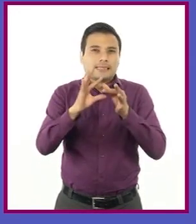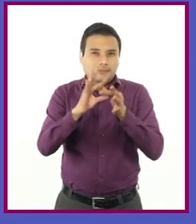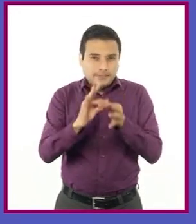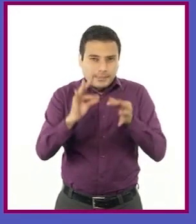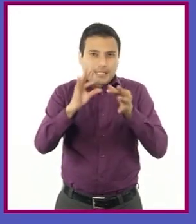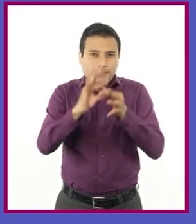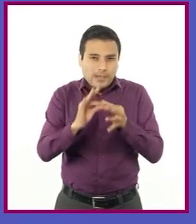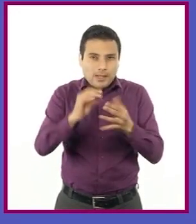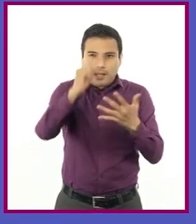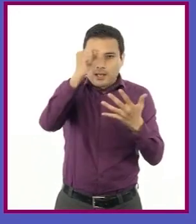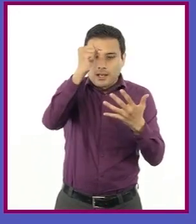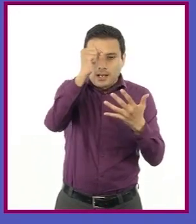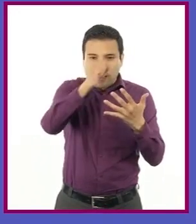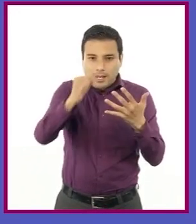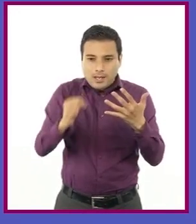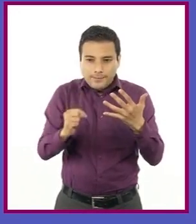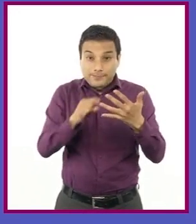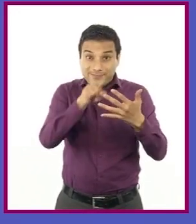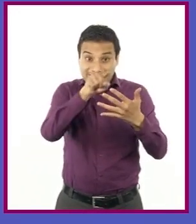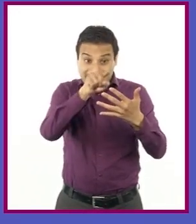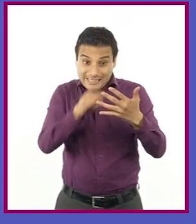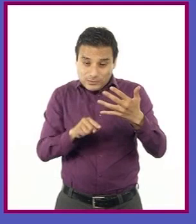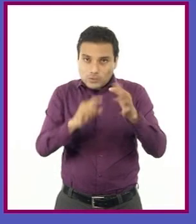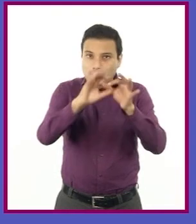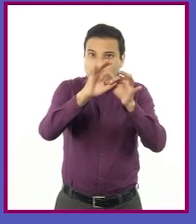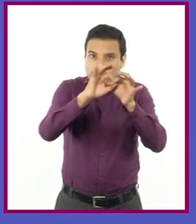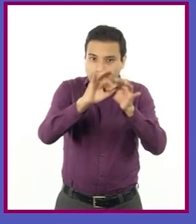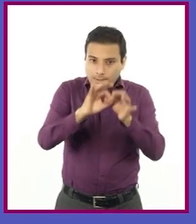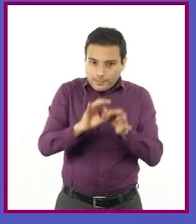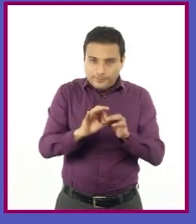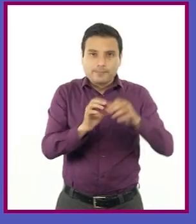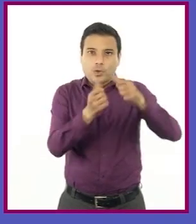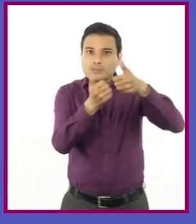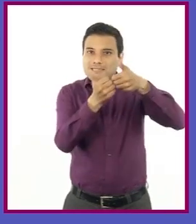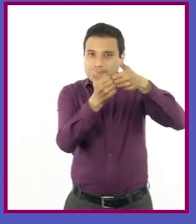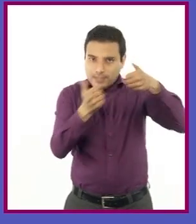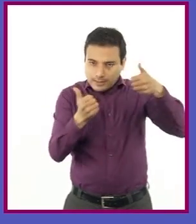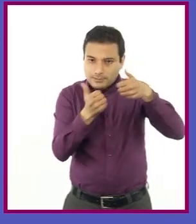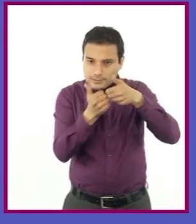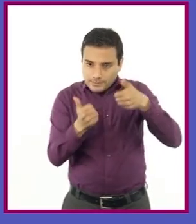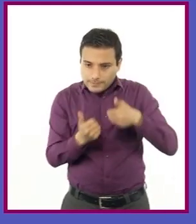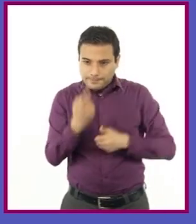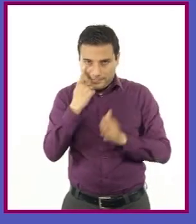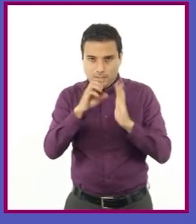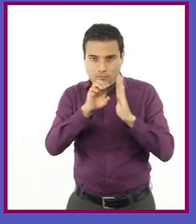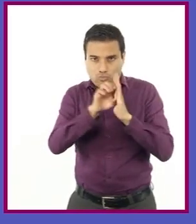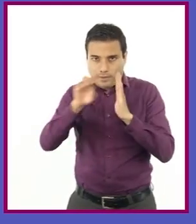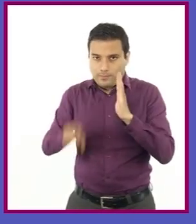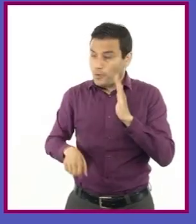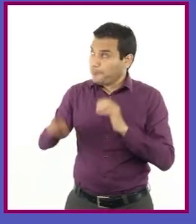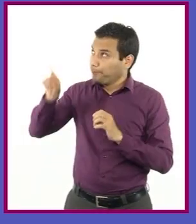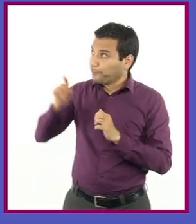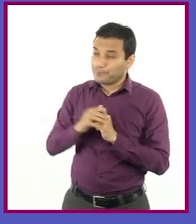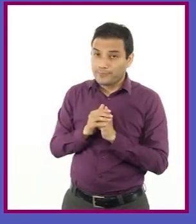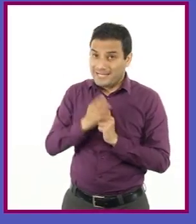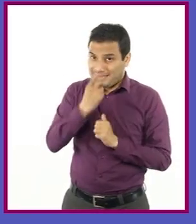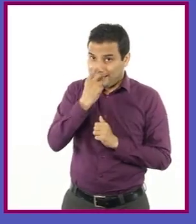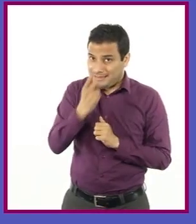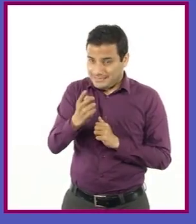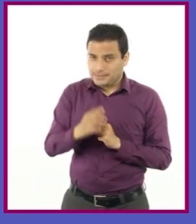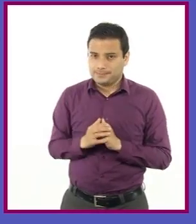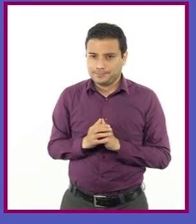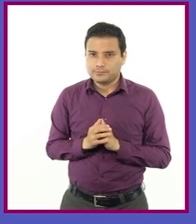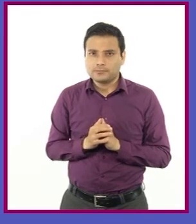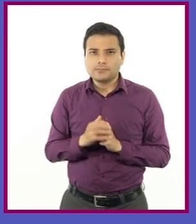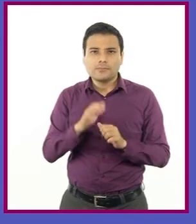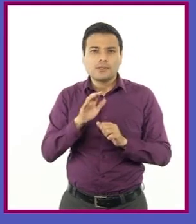una relación, los cuales se escriben en líneas independientes. Aquí, por ejemplo, se utiliza para introducir cada uno de